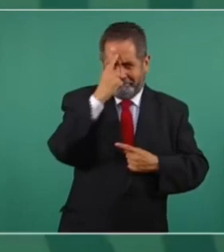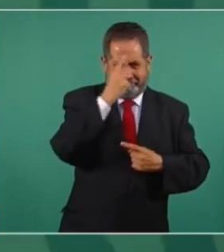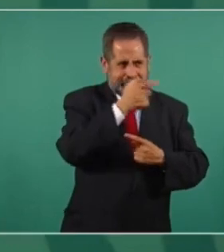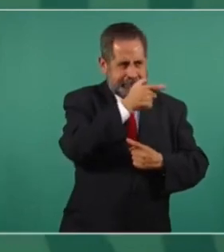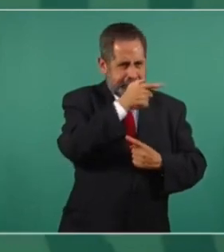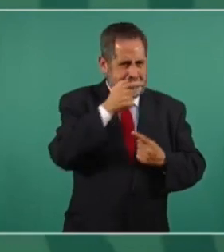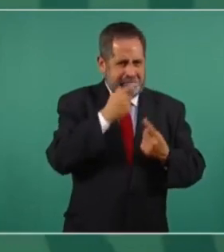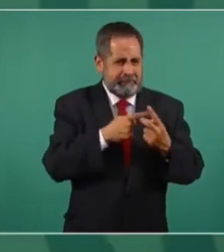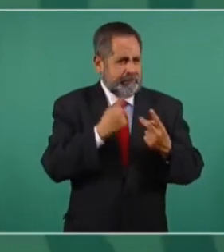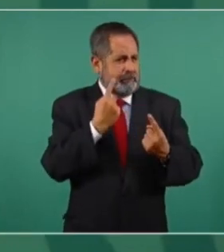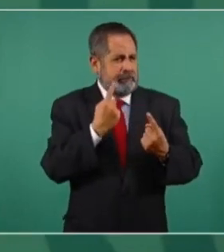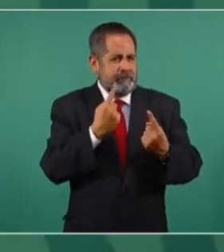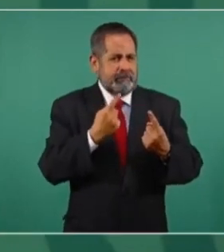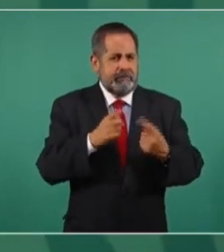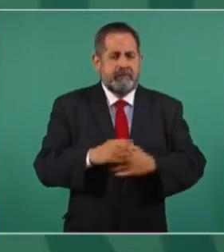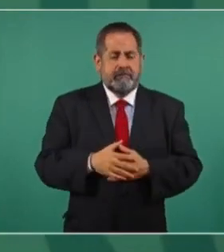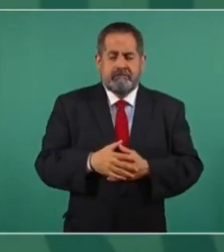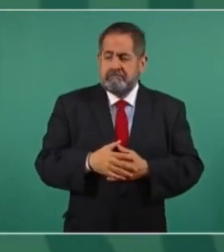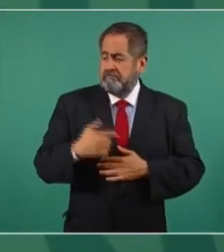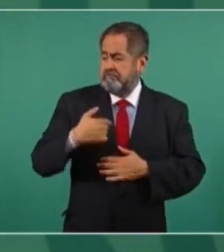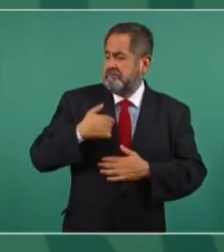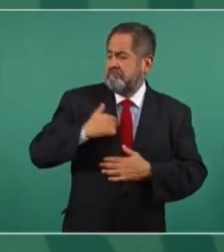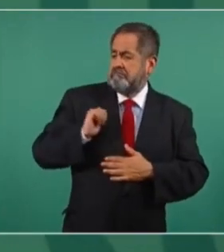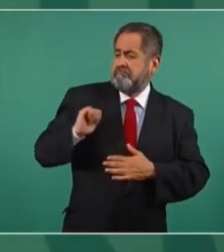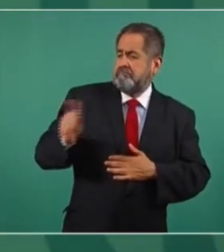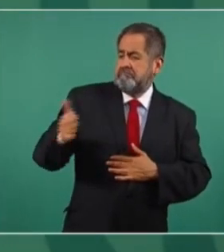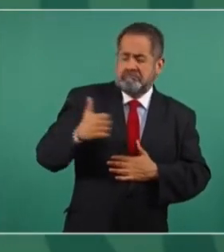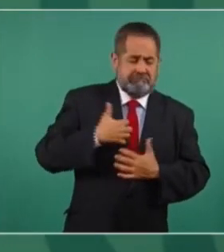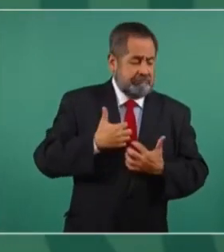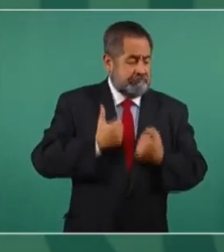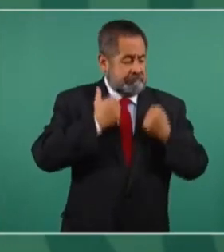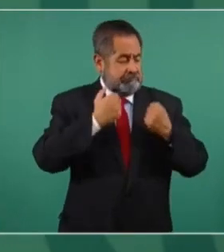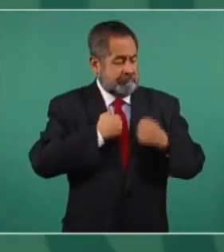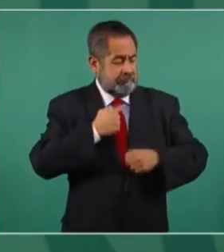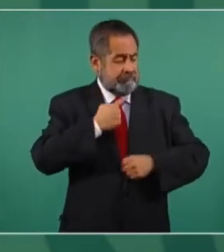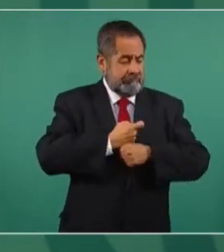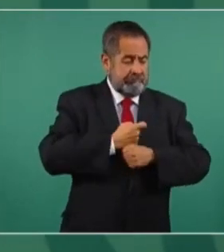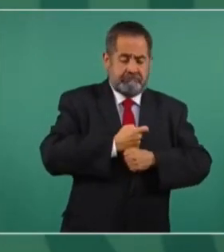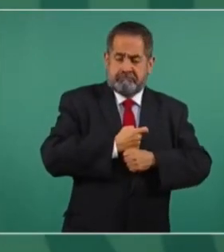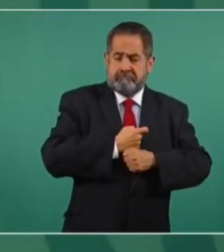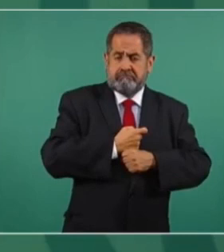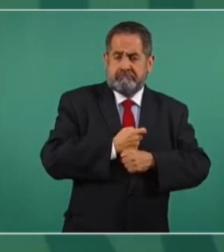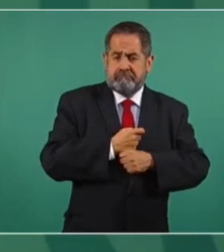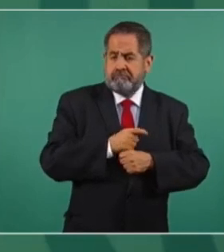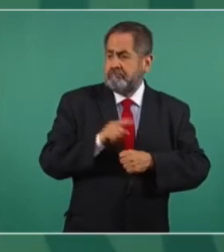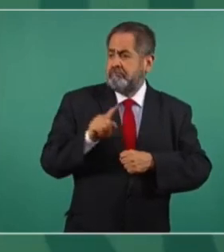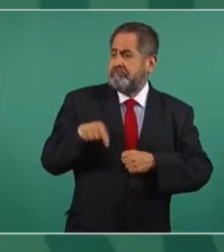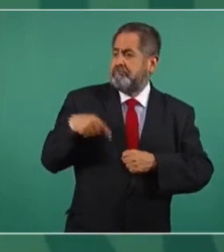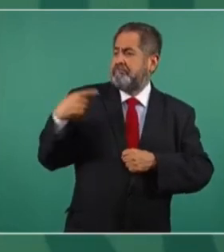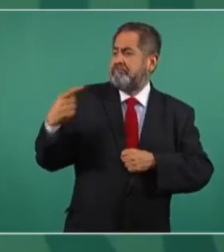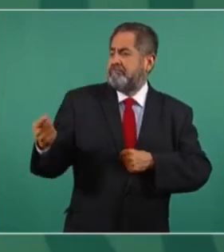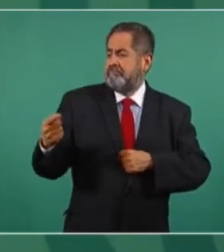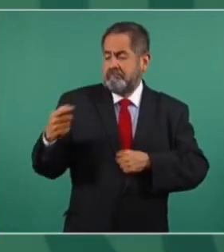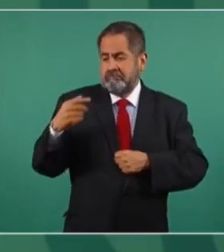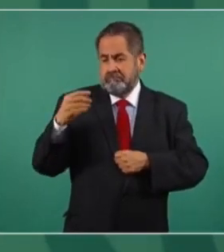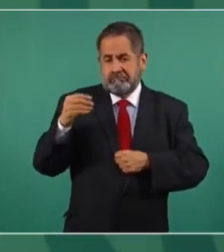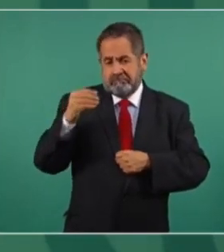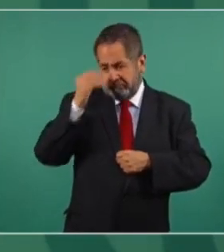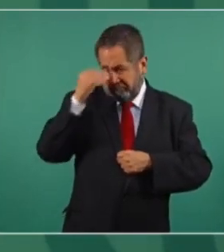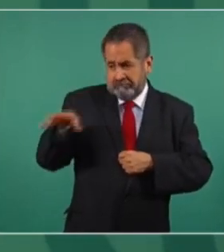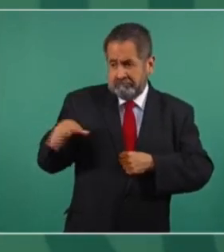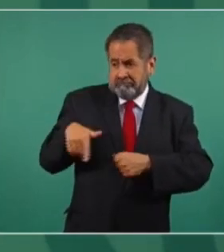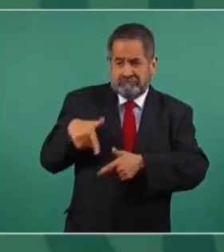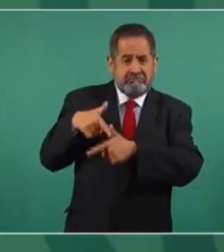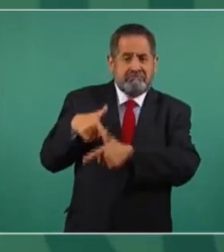Me salvo yo, aunque mi prójimo se